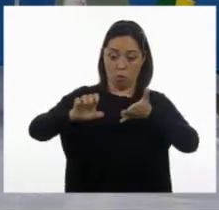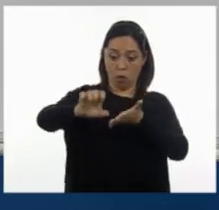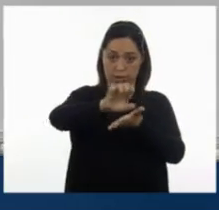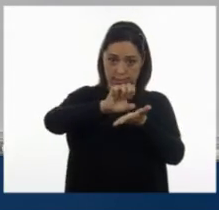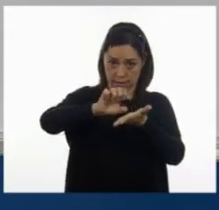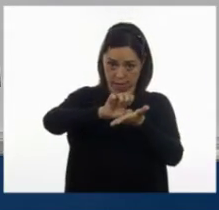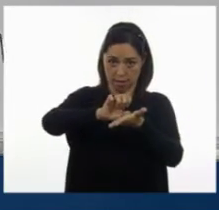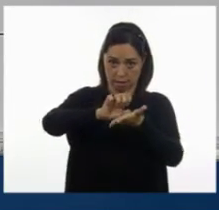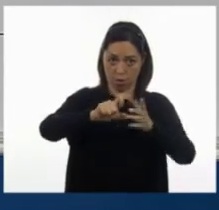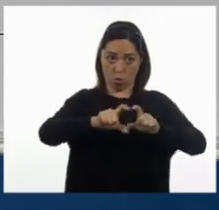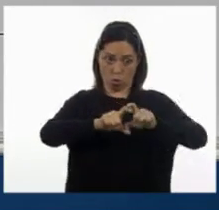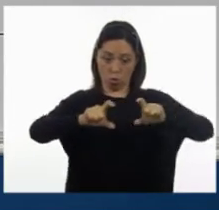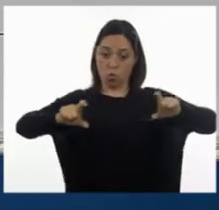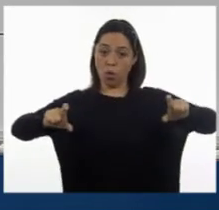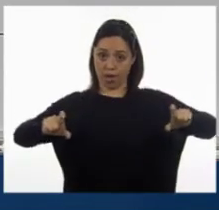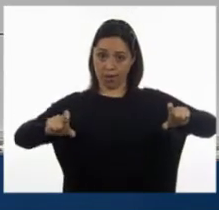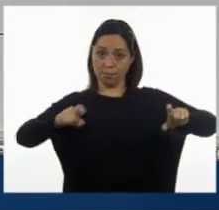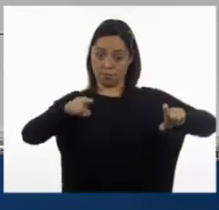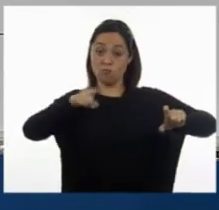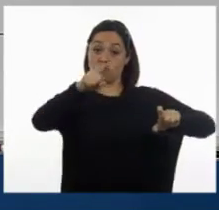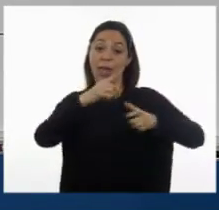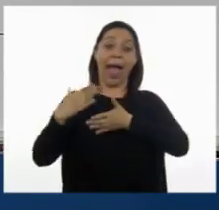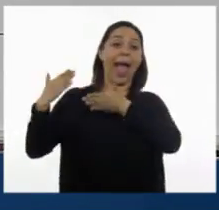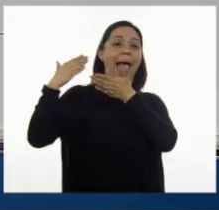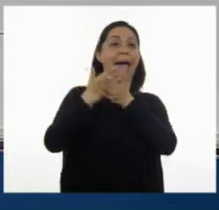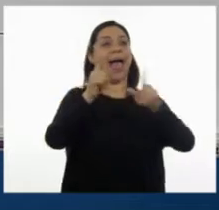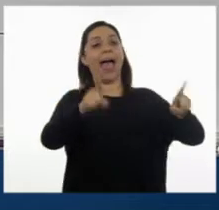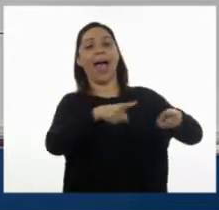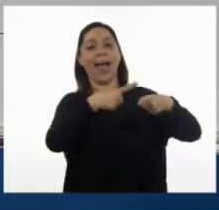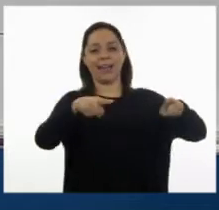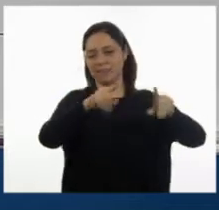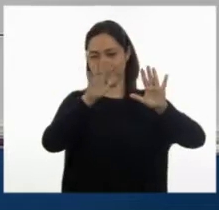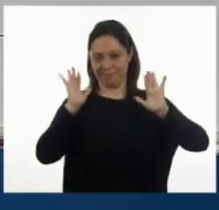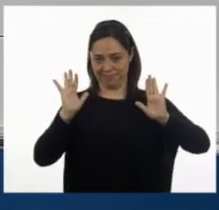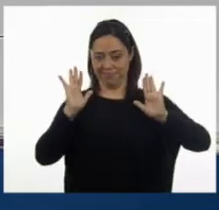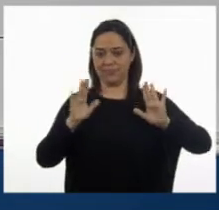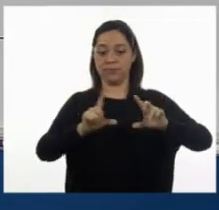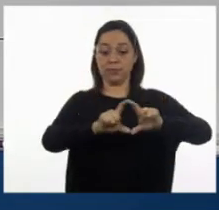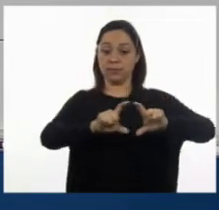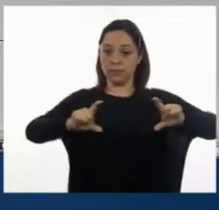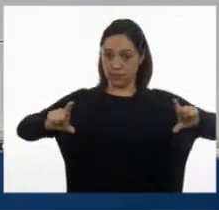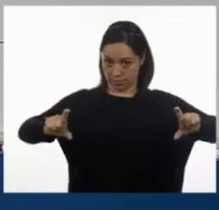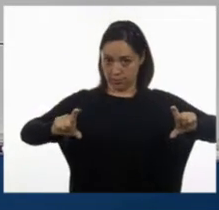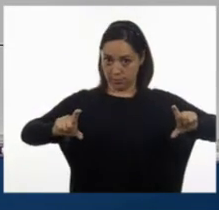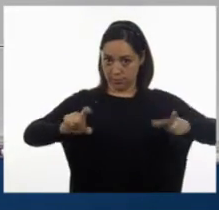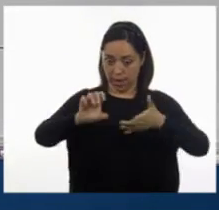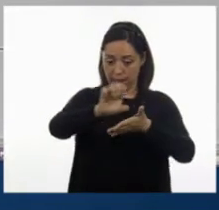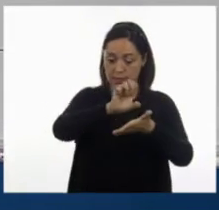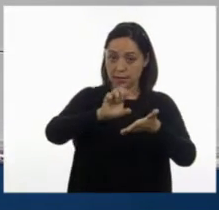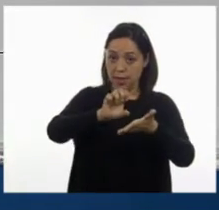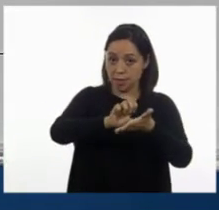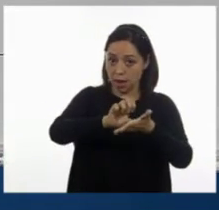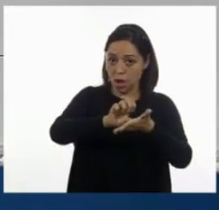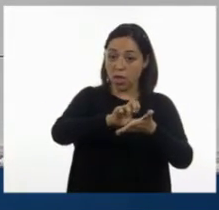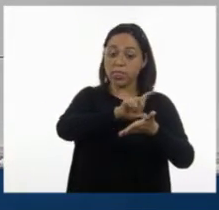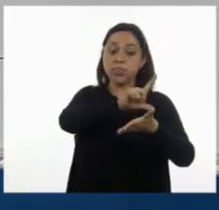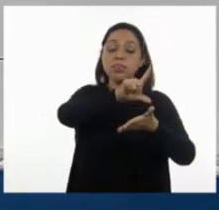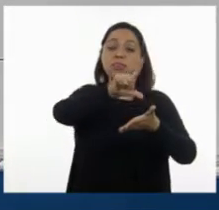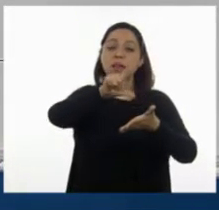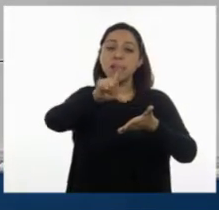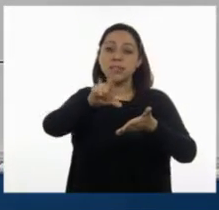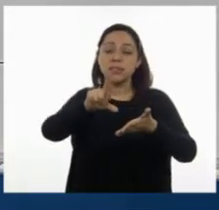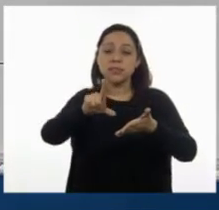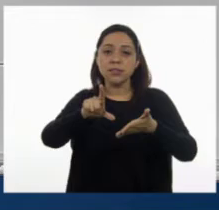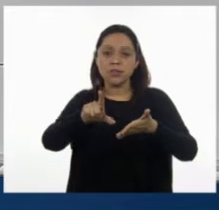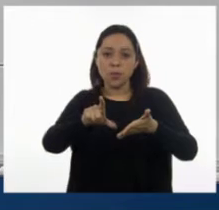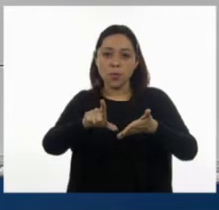Aquí se va a presentar su artista favorito. Así es. Después, si contamos primero las filas,